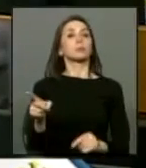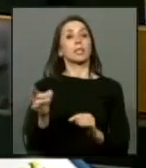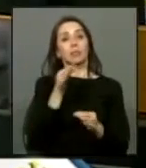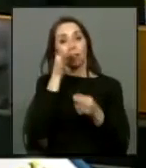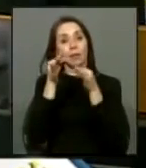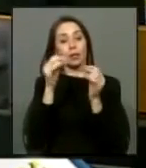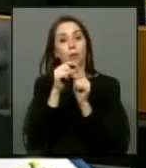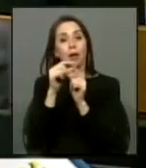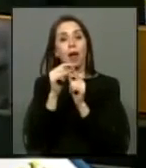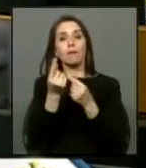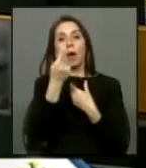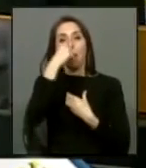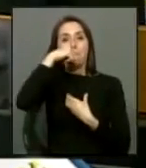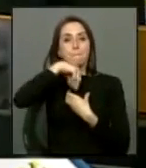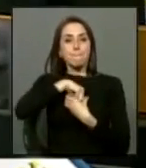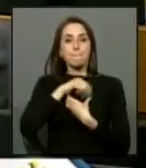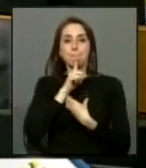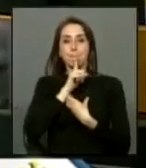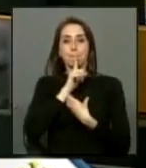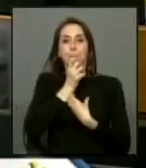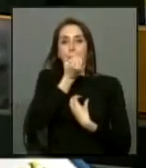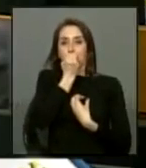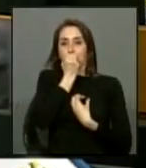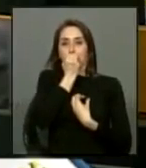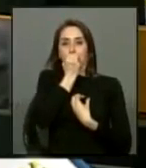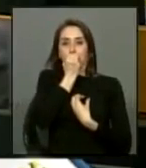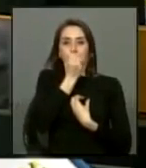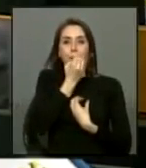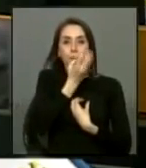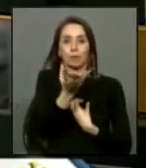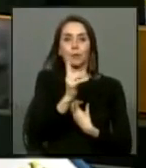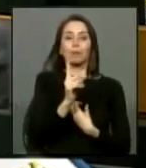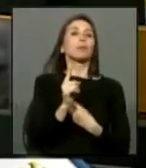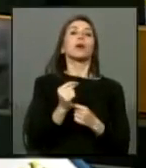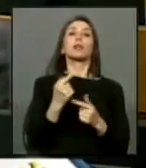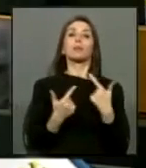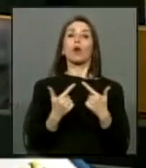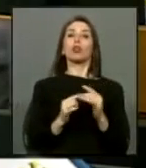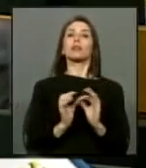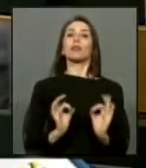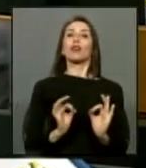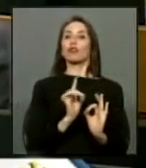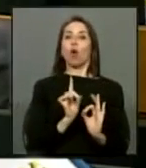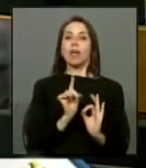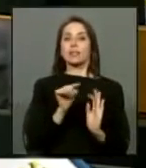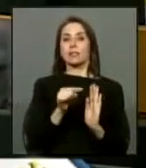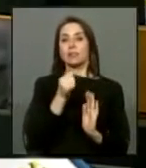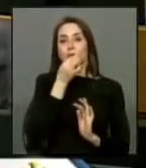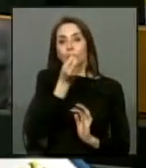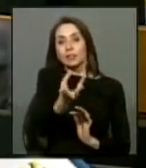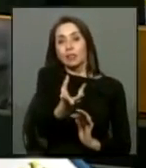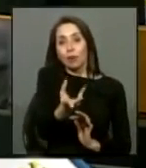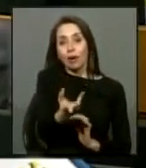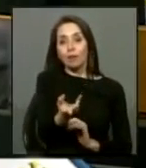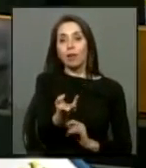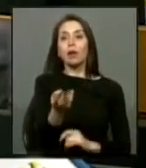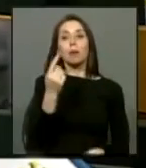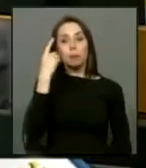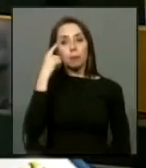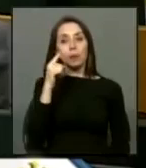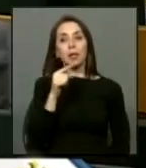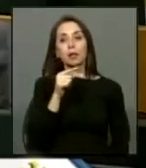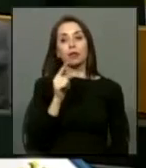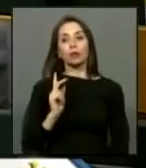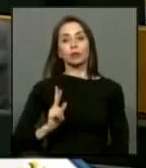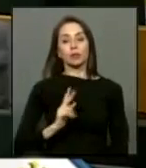se guardan silencian por no ser políticamente correctas pero yo creo que por su